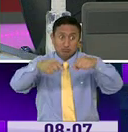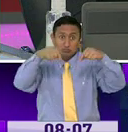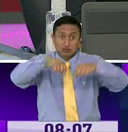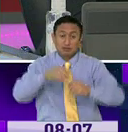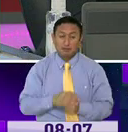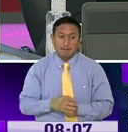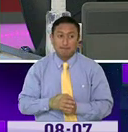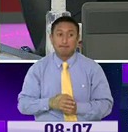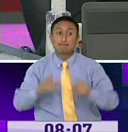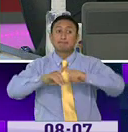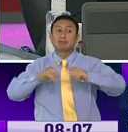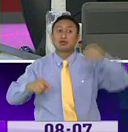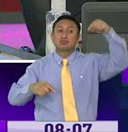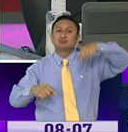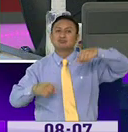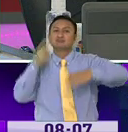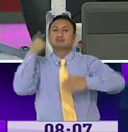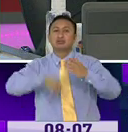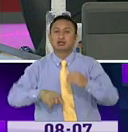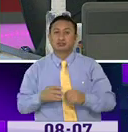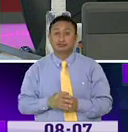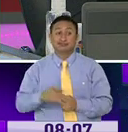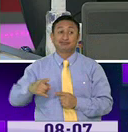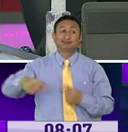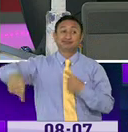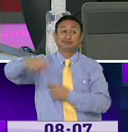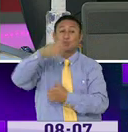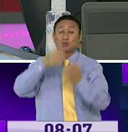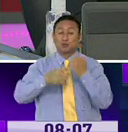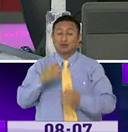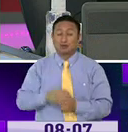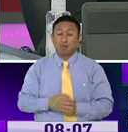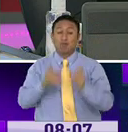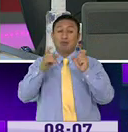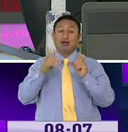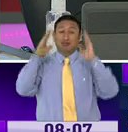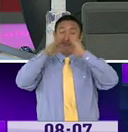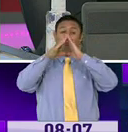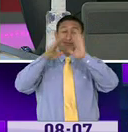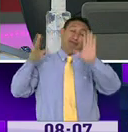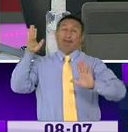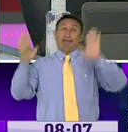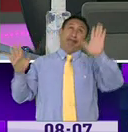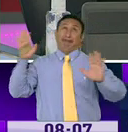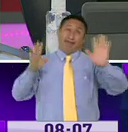Pero lo que buscaba aquí era causar ese caos, que la gente salga de sus casas.